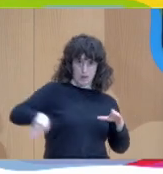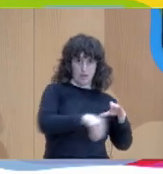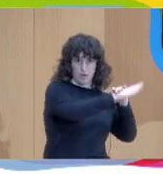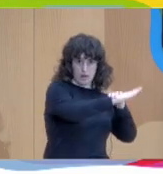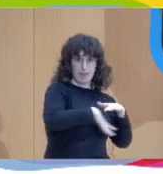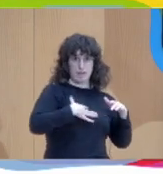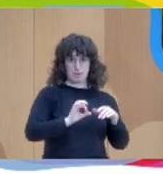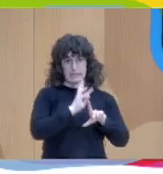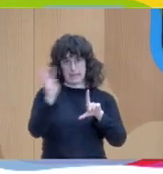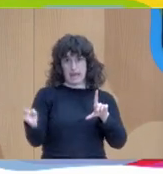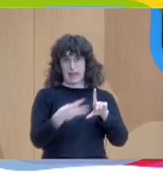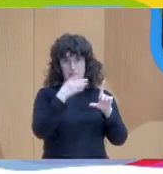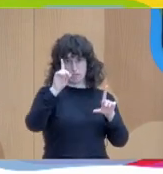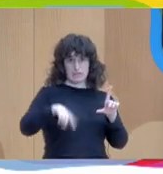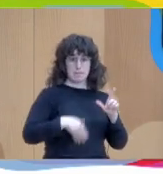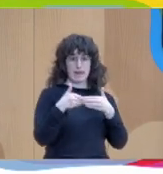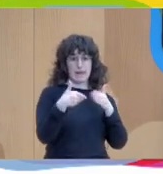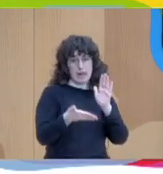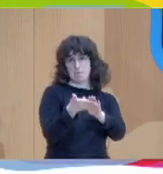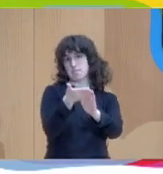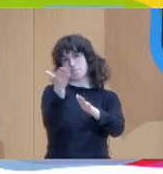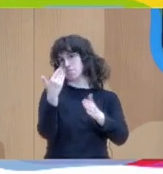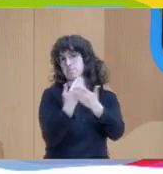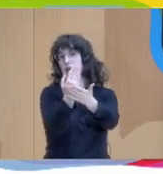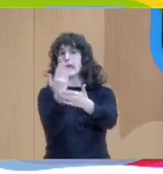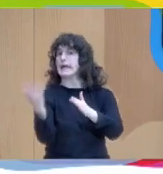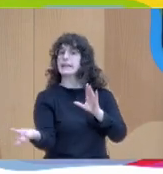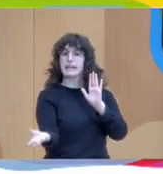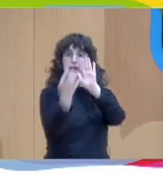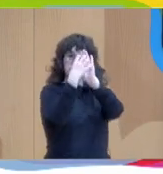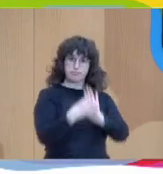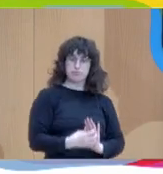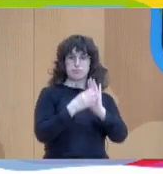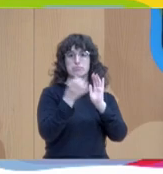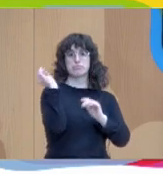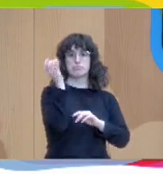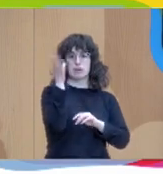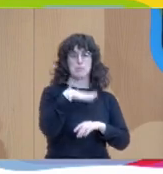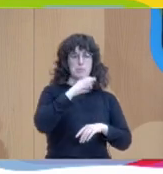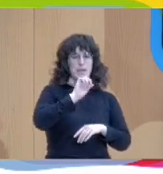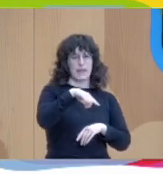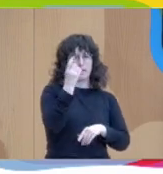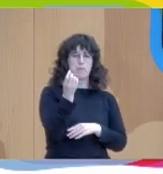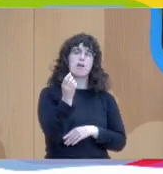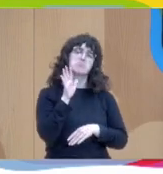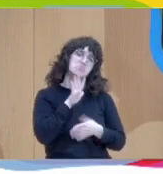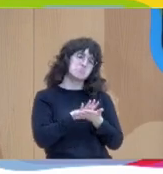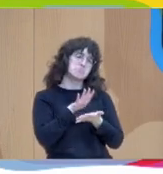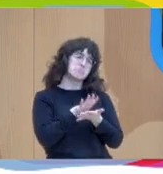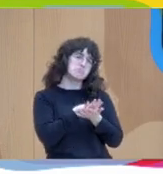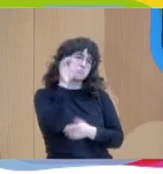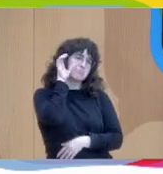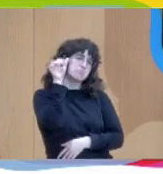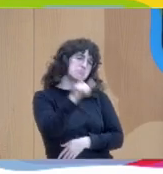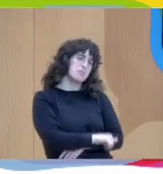en la web aparecerán todas las ponencias en unos días para que podáis escucharlas con más calma antes de irnos otro aviso